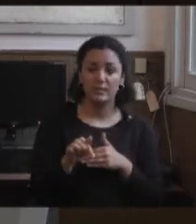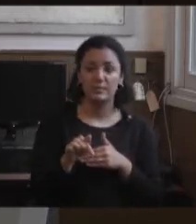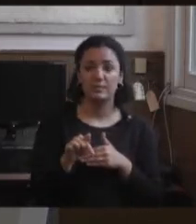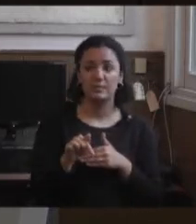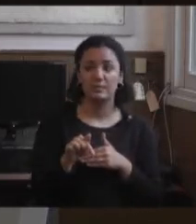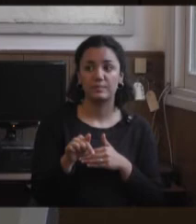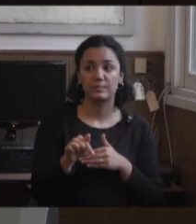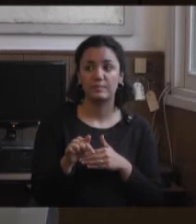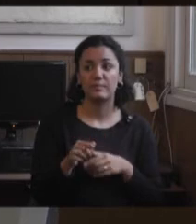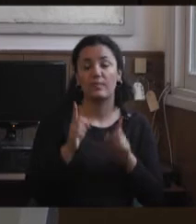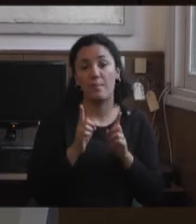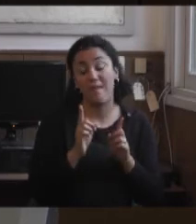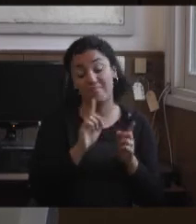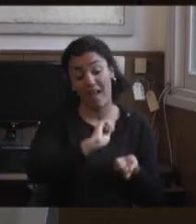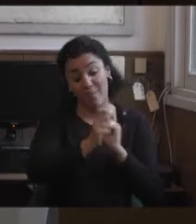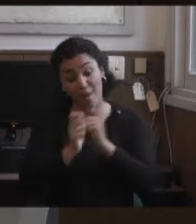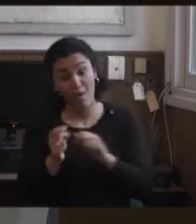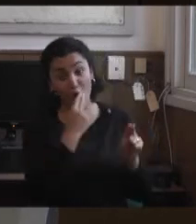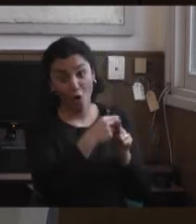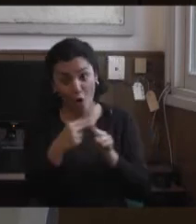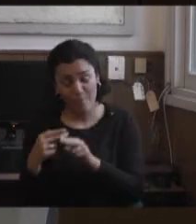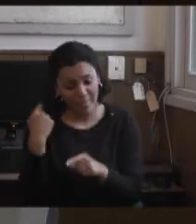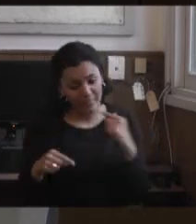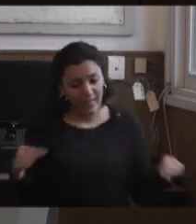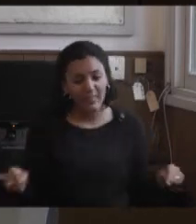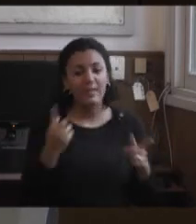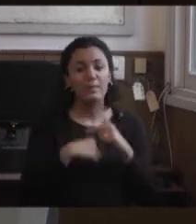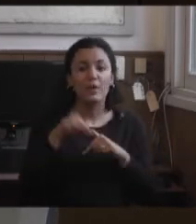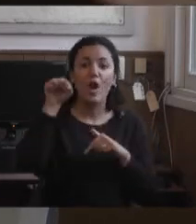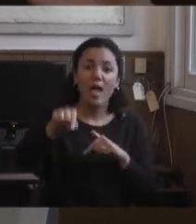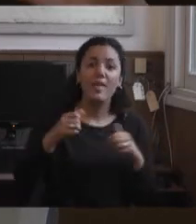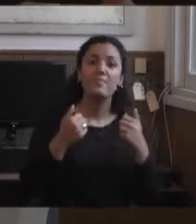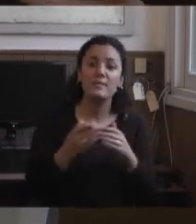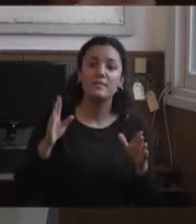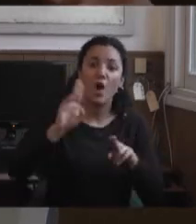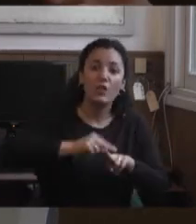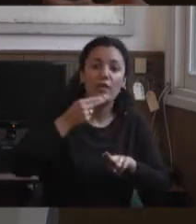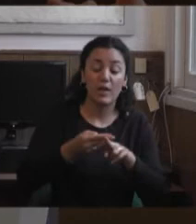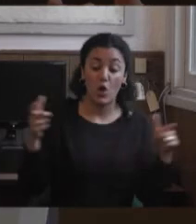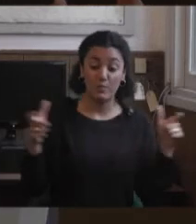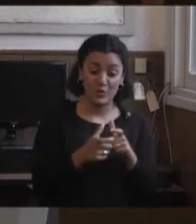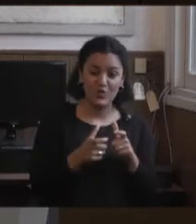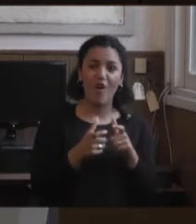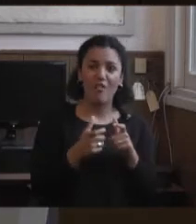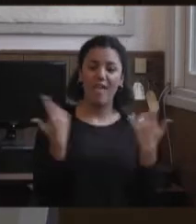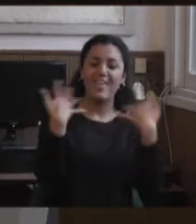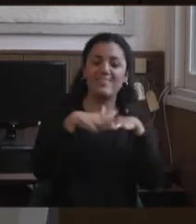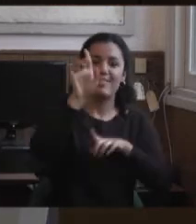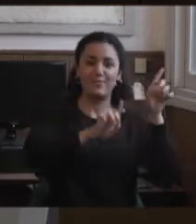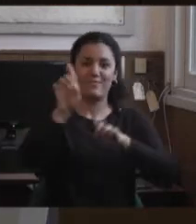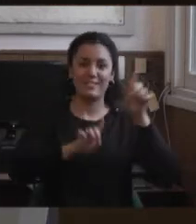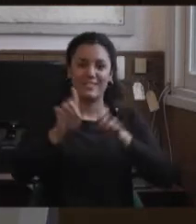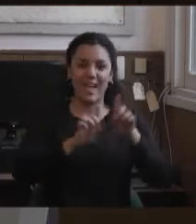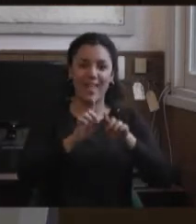posibles títulos, y refundamos lo que fue la comisión interuniversitaria, esa que había empezado en Mar del Plata,